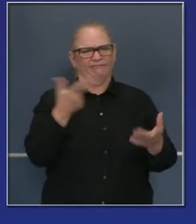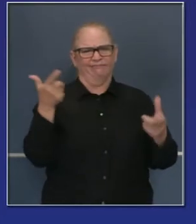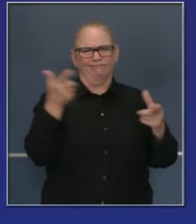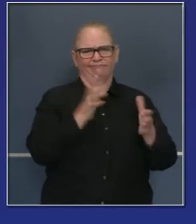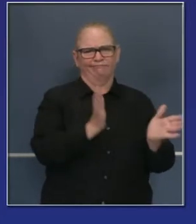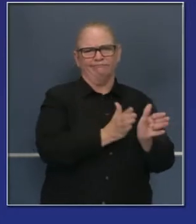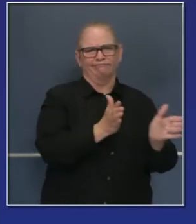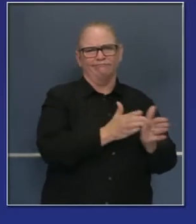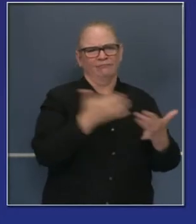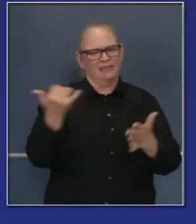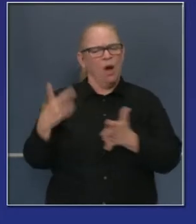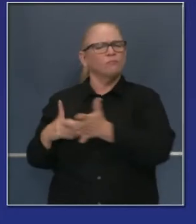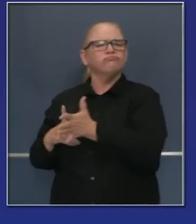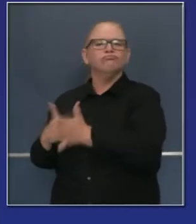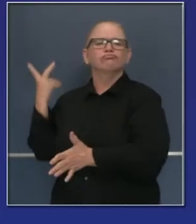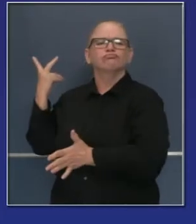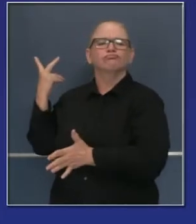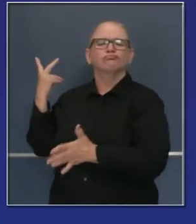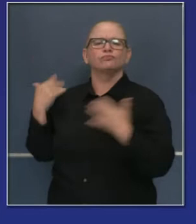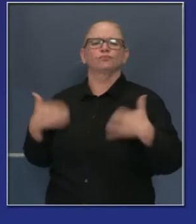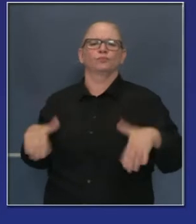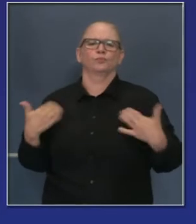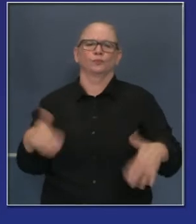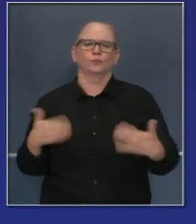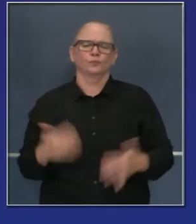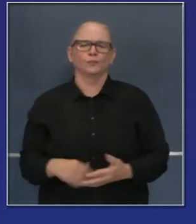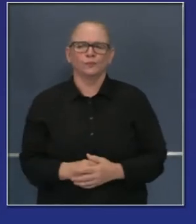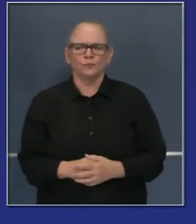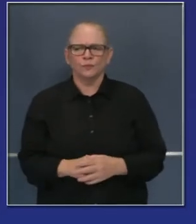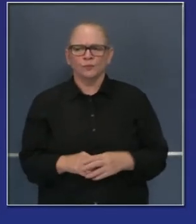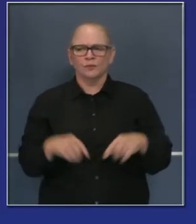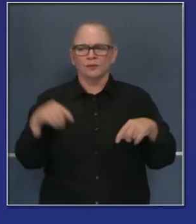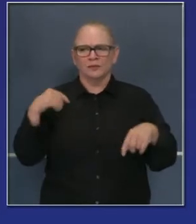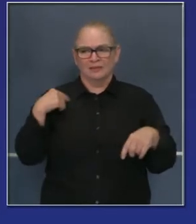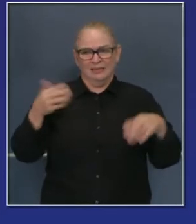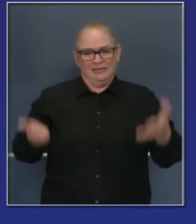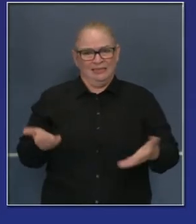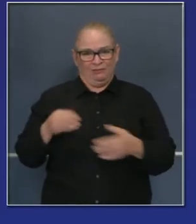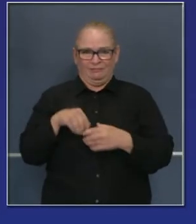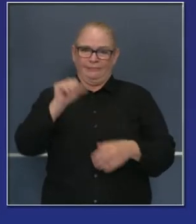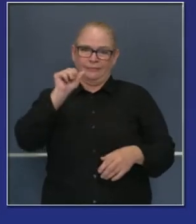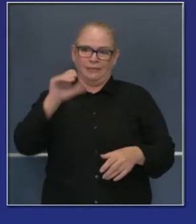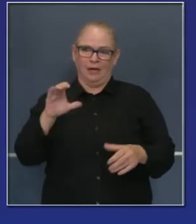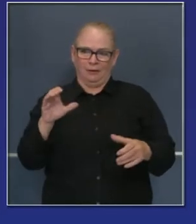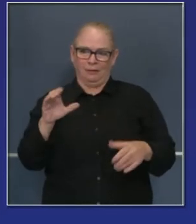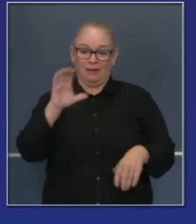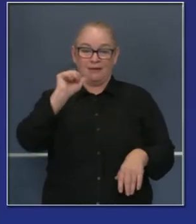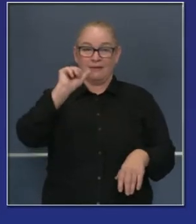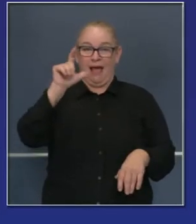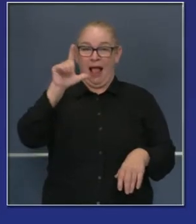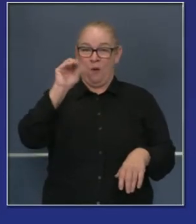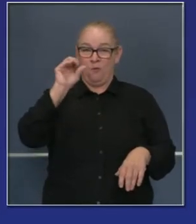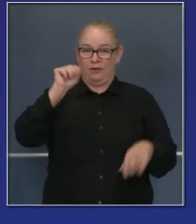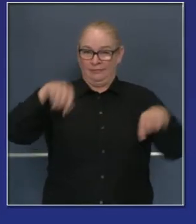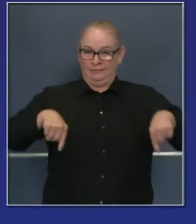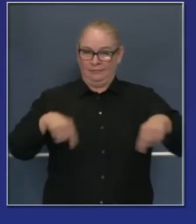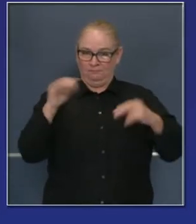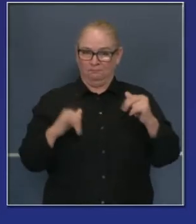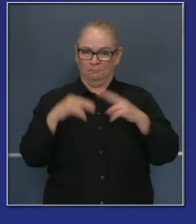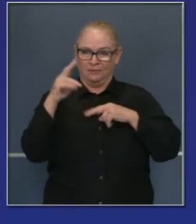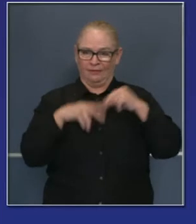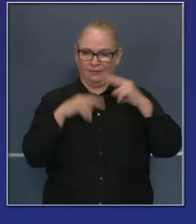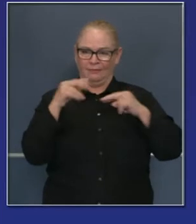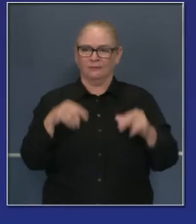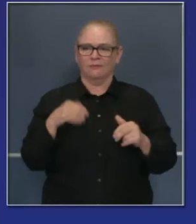memorable. Fue una fecha memorable en el estado de California, particularmente aquí en el centro de operaciones. Y el trabajo que tuvo que hacer, Cal